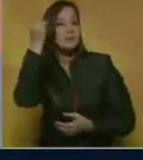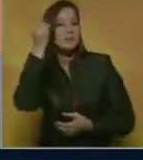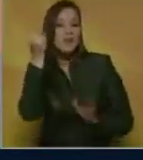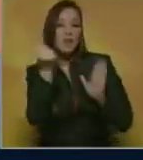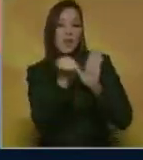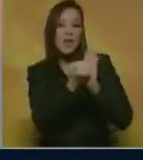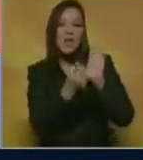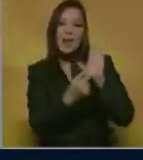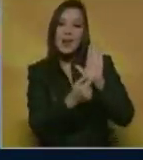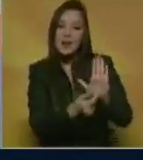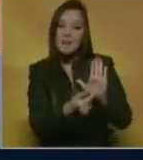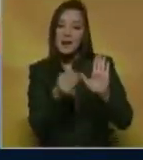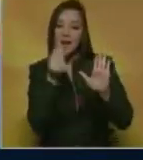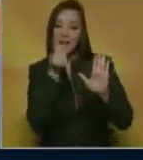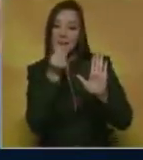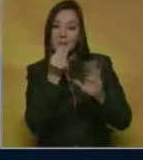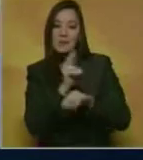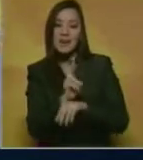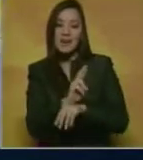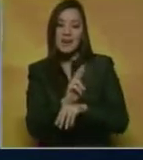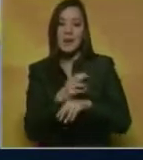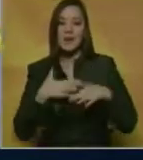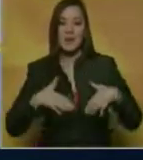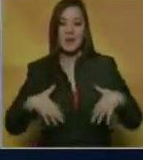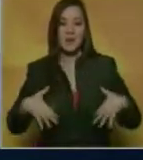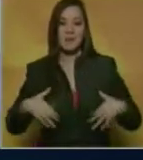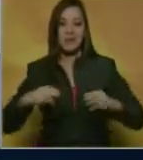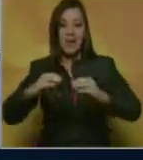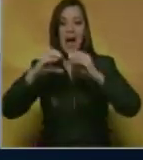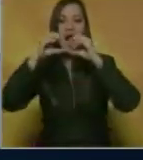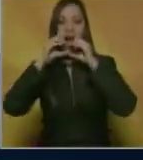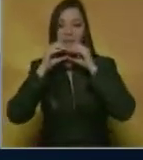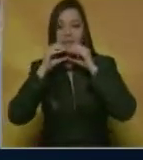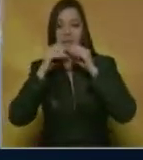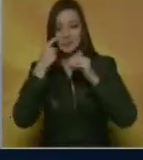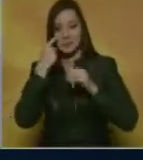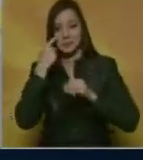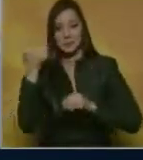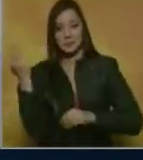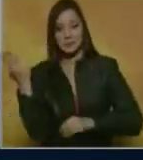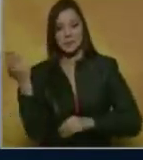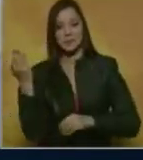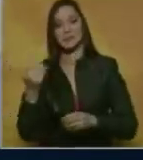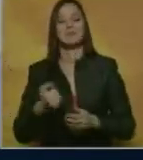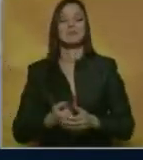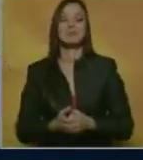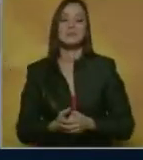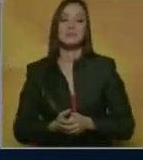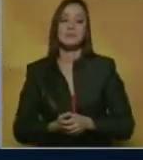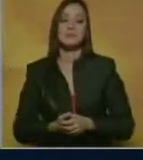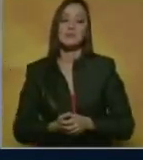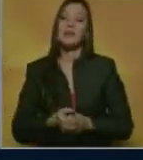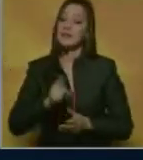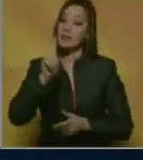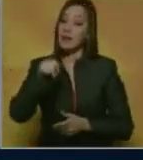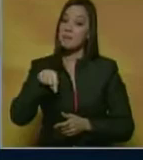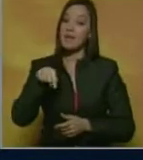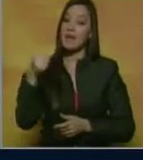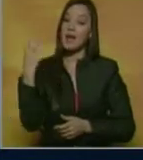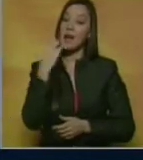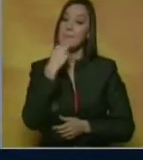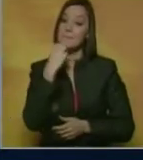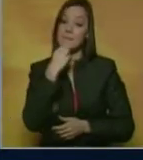de comida rápida con algunos elementos de uso diario en diferentes textiles y colores llamativos. Mientras que Mango